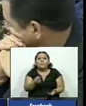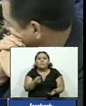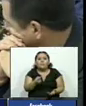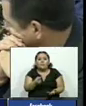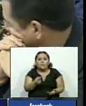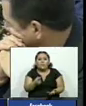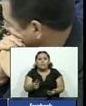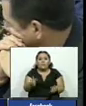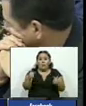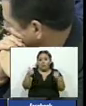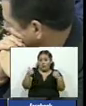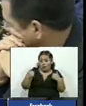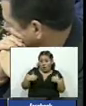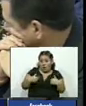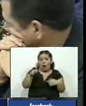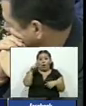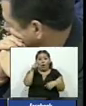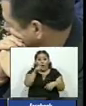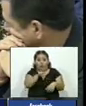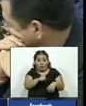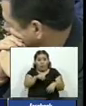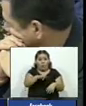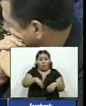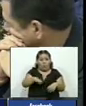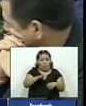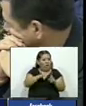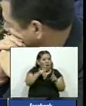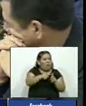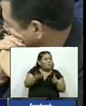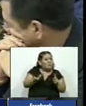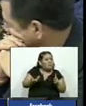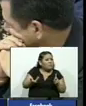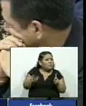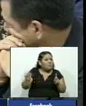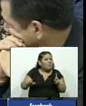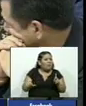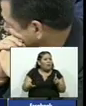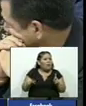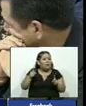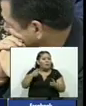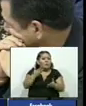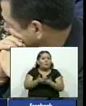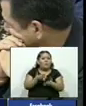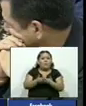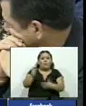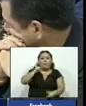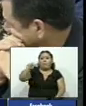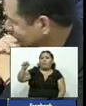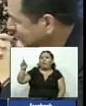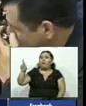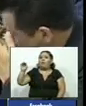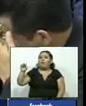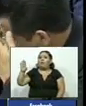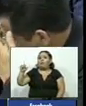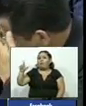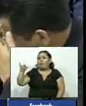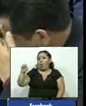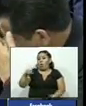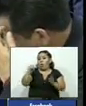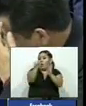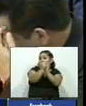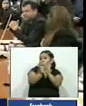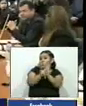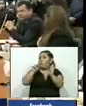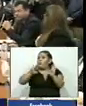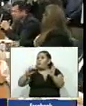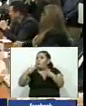que la prefecta de la provincia de Tichincha ha incurrido en el delito de rebelión que establece el artículo 336 del código